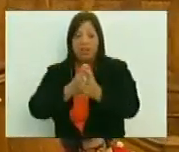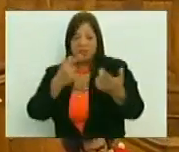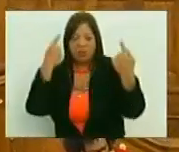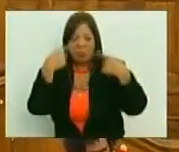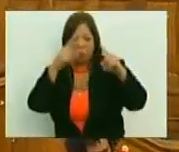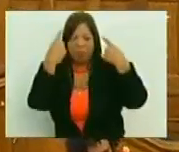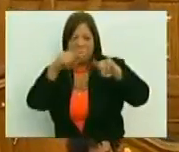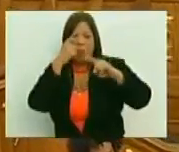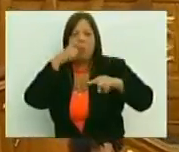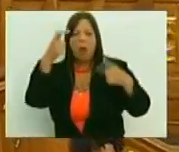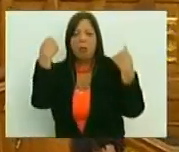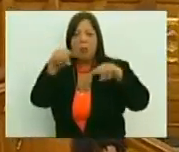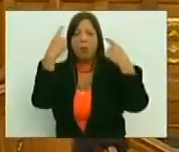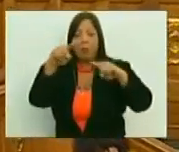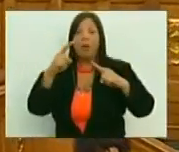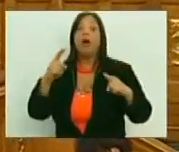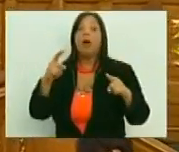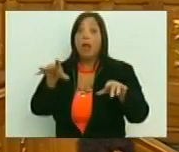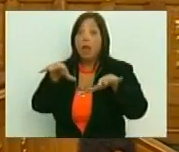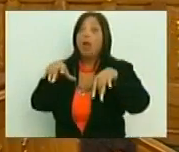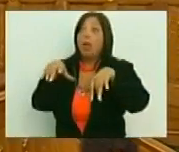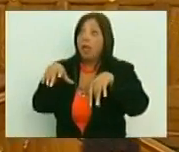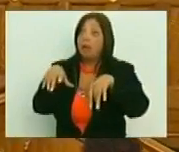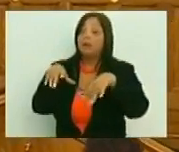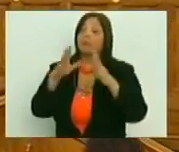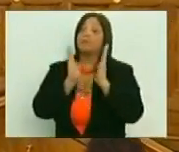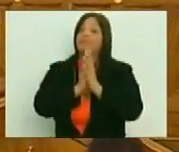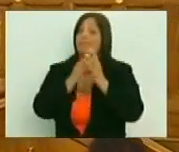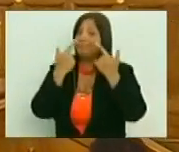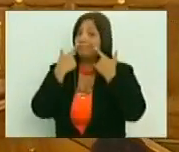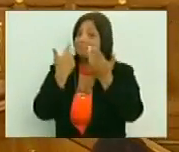tampoco lo estamos despreciando, ya que, está la mística también,